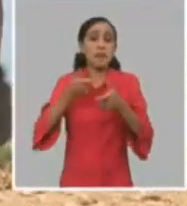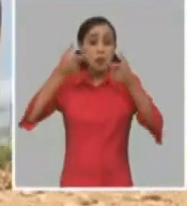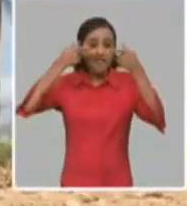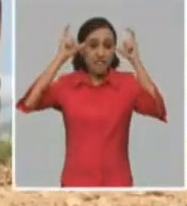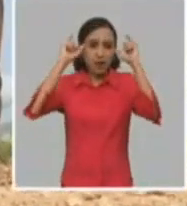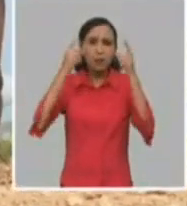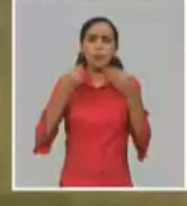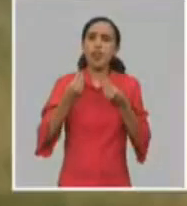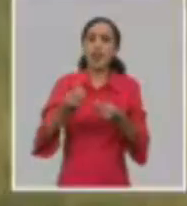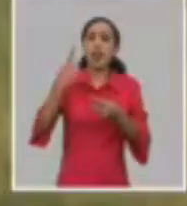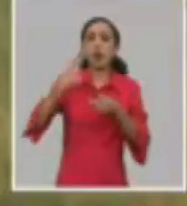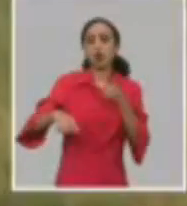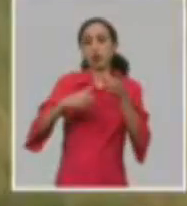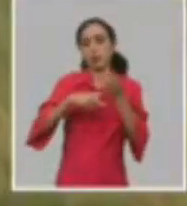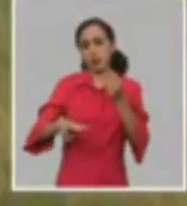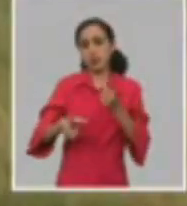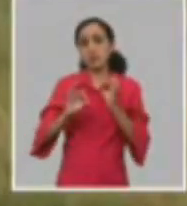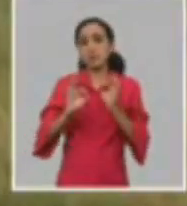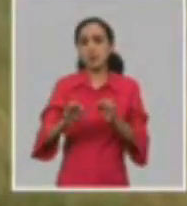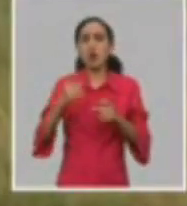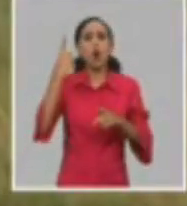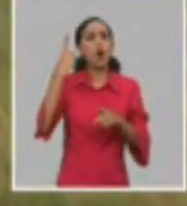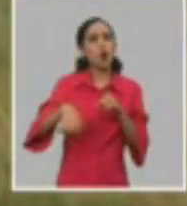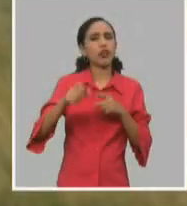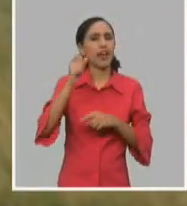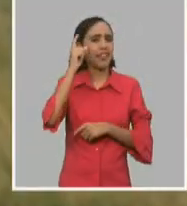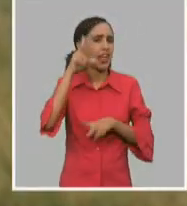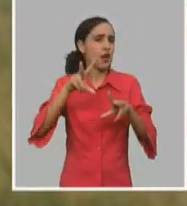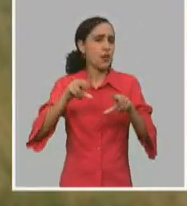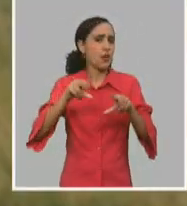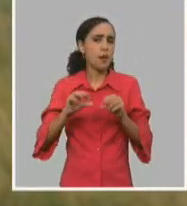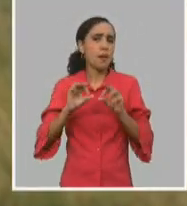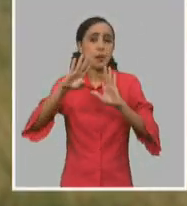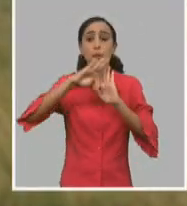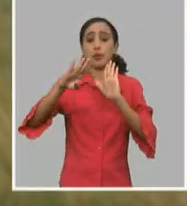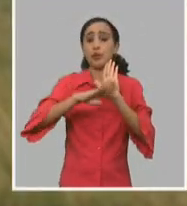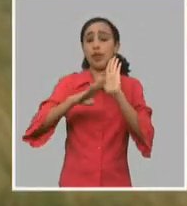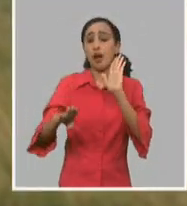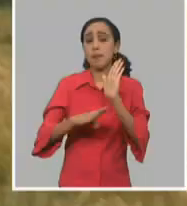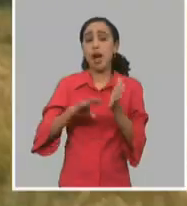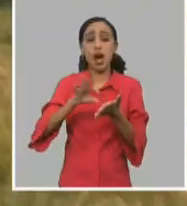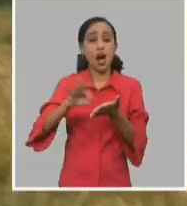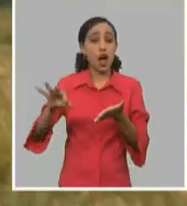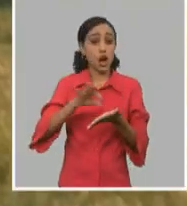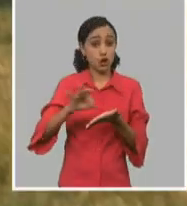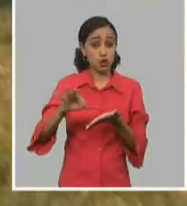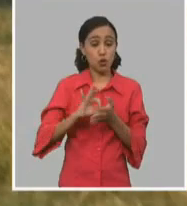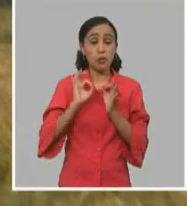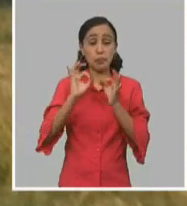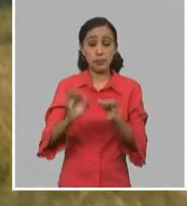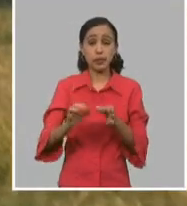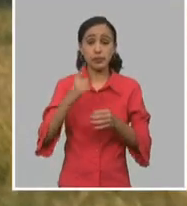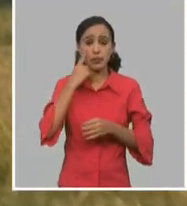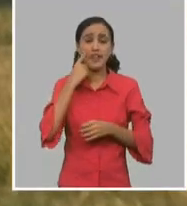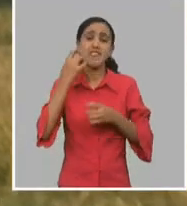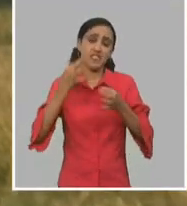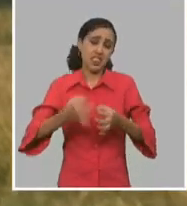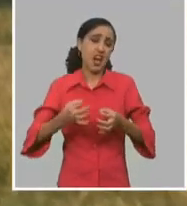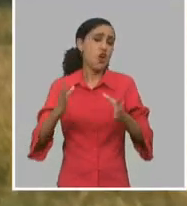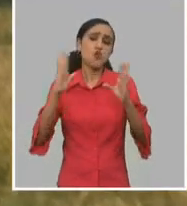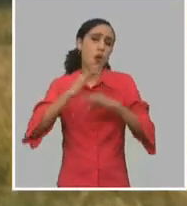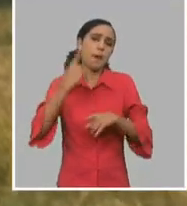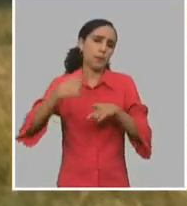a otras provincias. También se asumen alternativas para sostener el programa arrocero enfrentando las carencias de productos